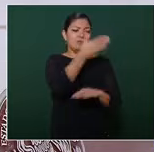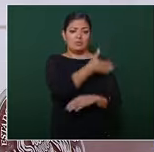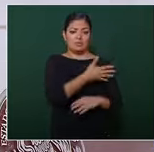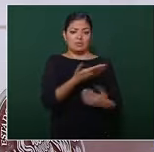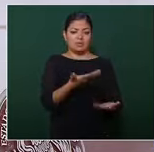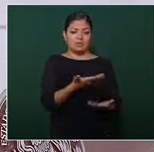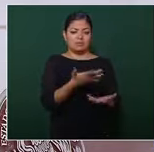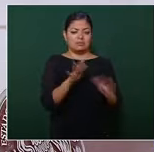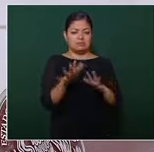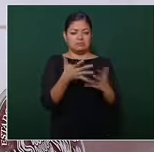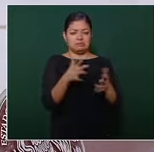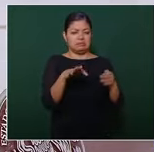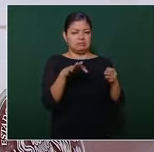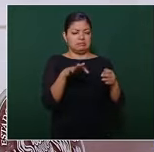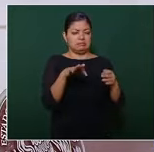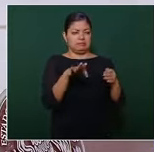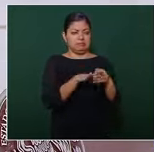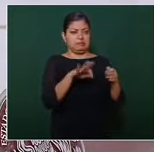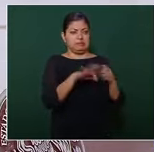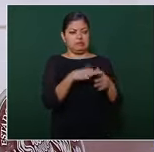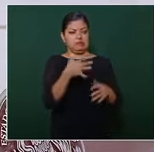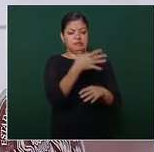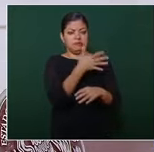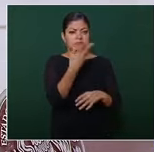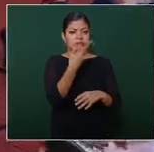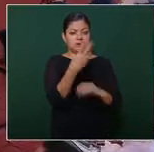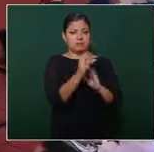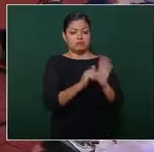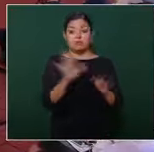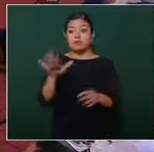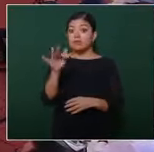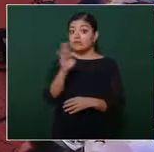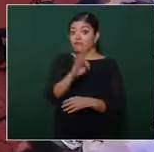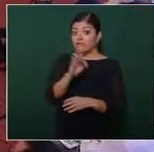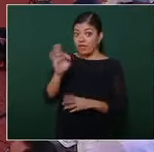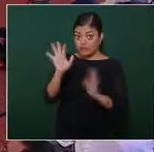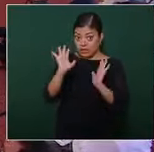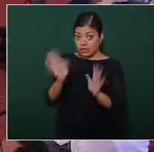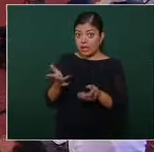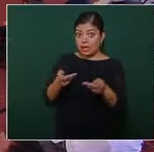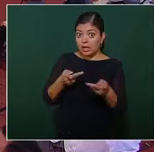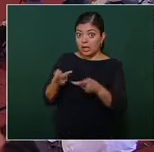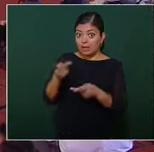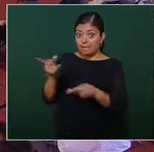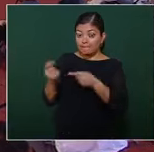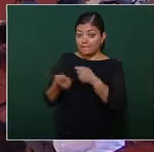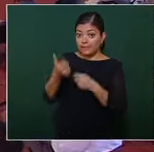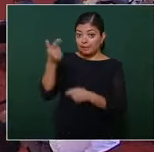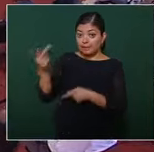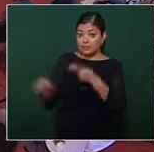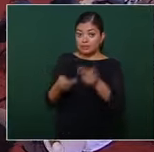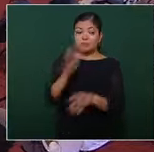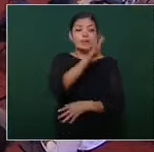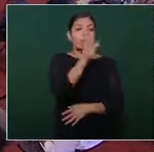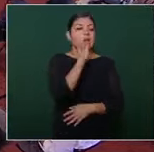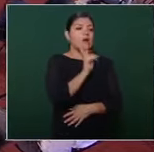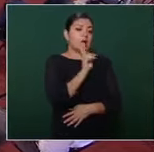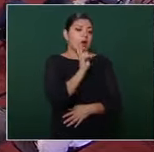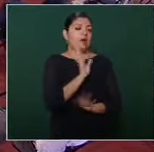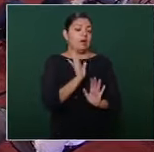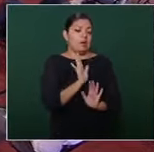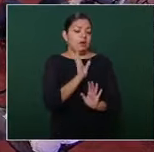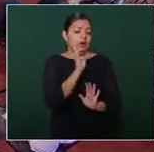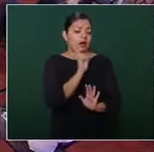hace como tres meses y ya hay una fecha previsible para esta primera consulta a ver si nos manda